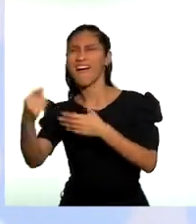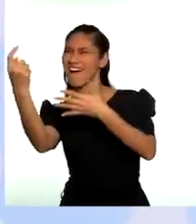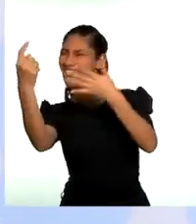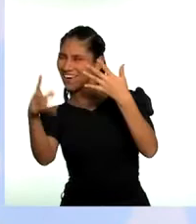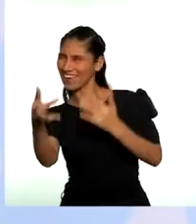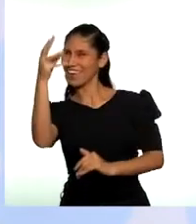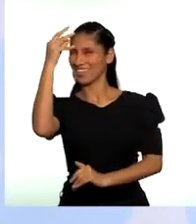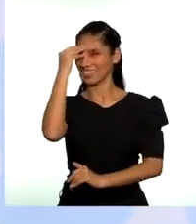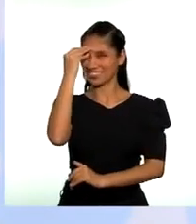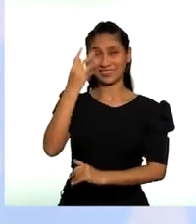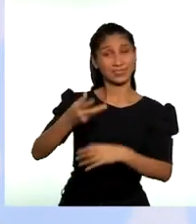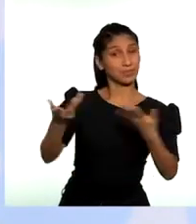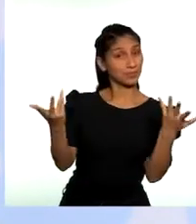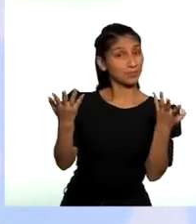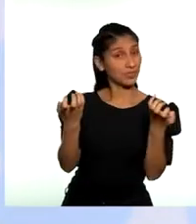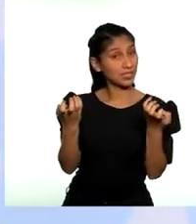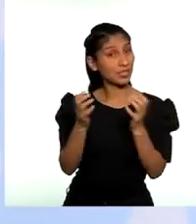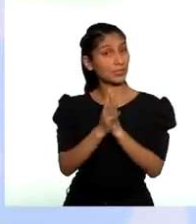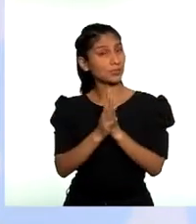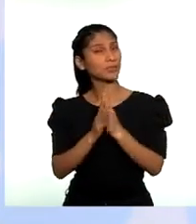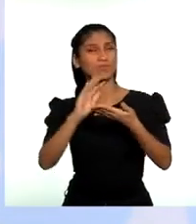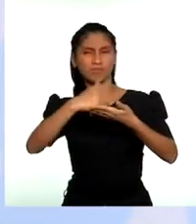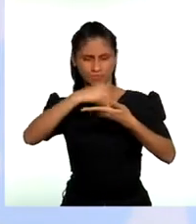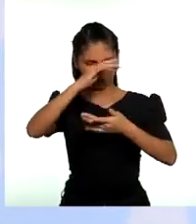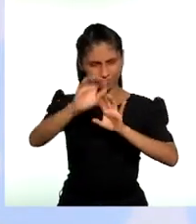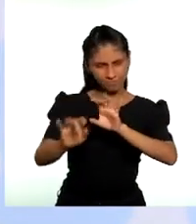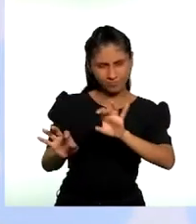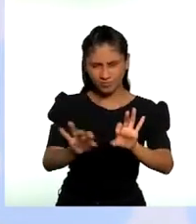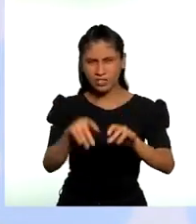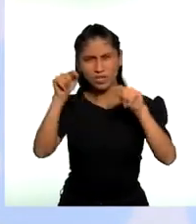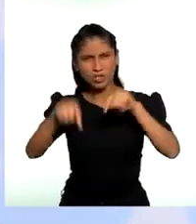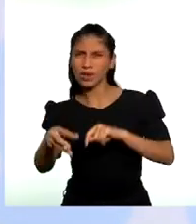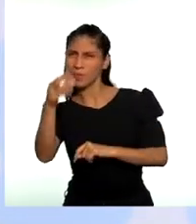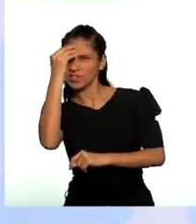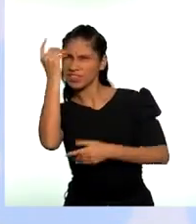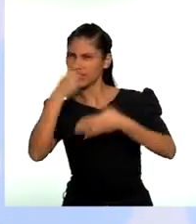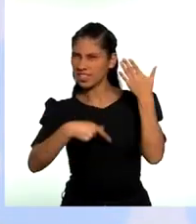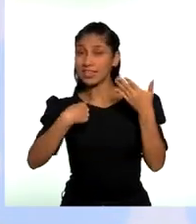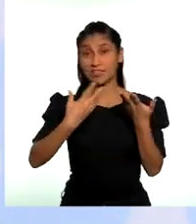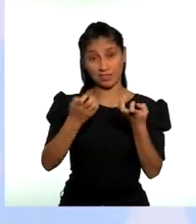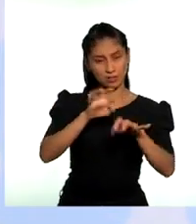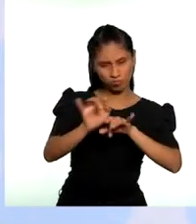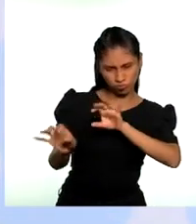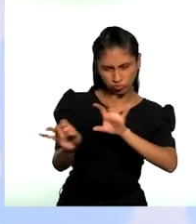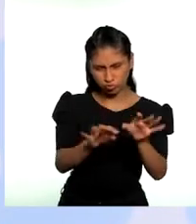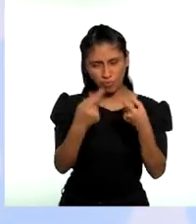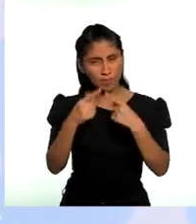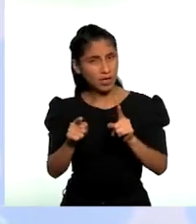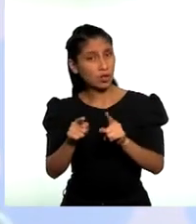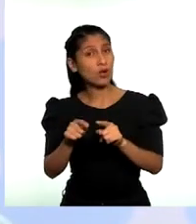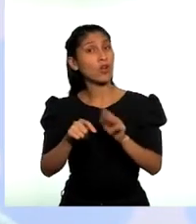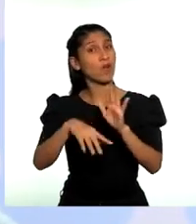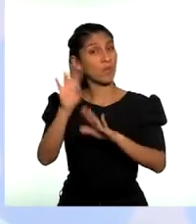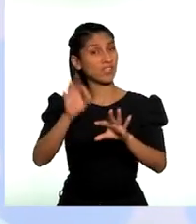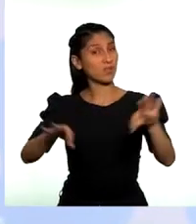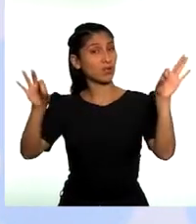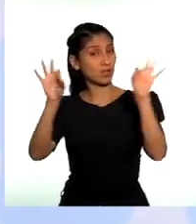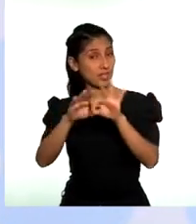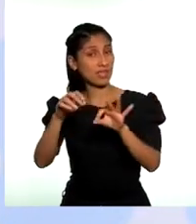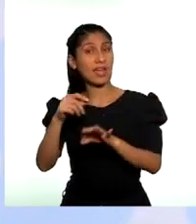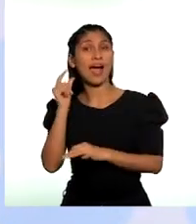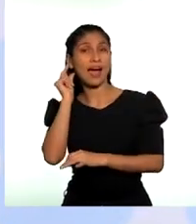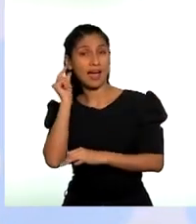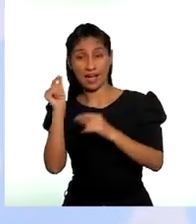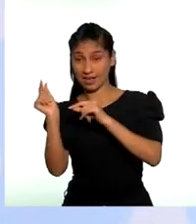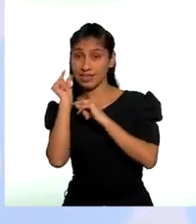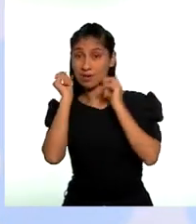Quiero hacer una publicación sobre lo que he aprendido hoy, pero principalmente contándole a Rafaela y a su abuelito que...